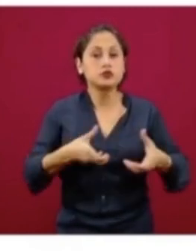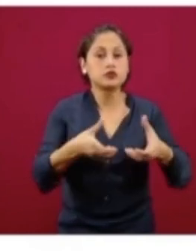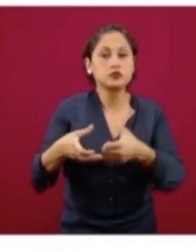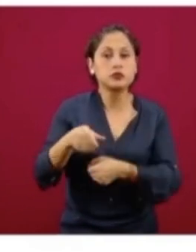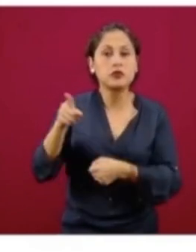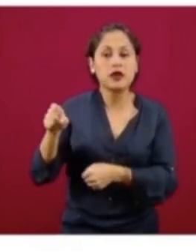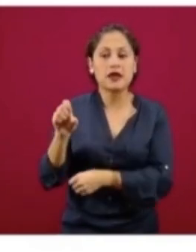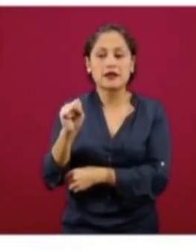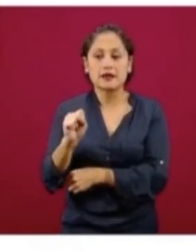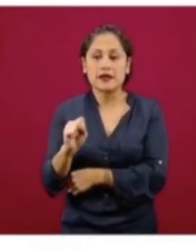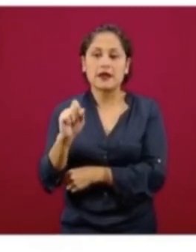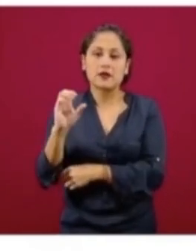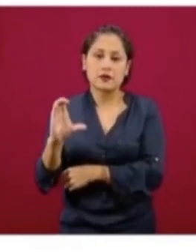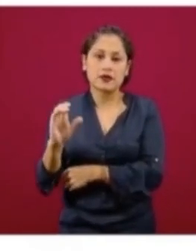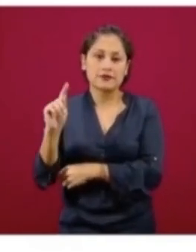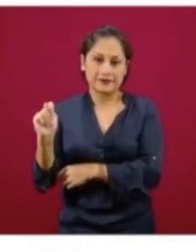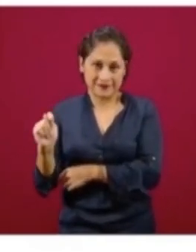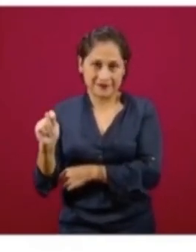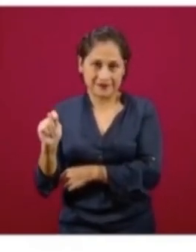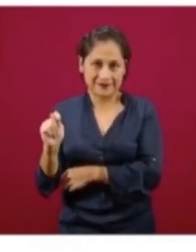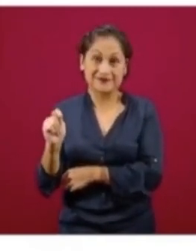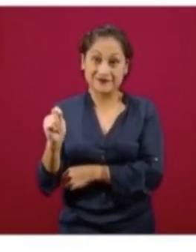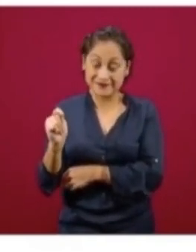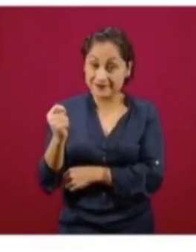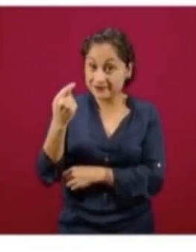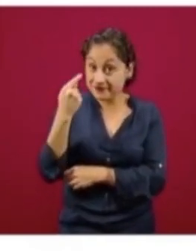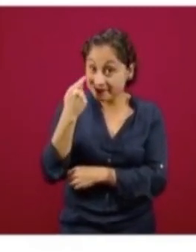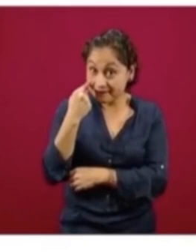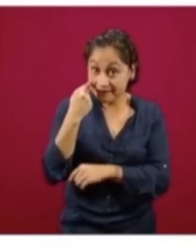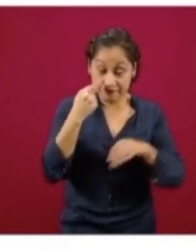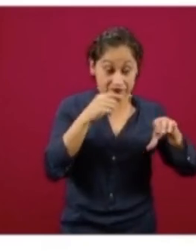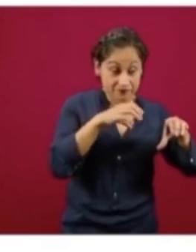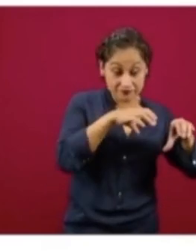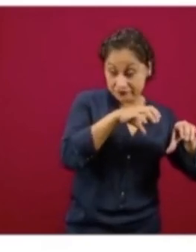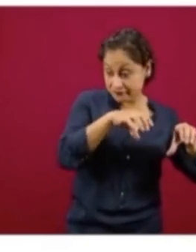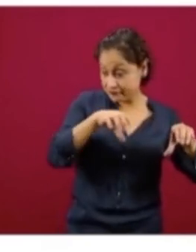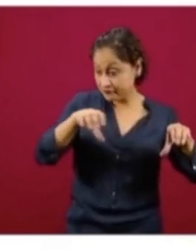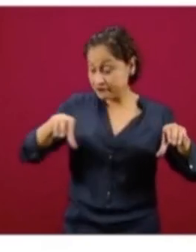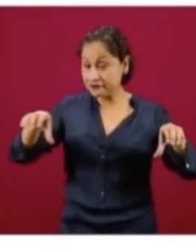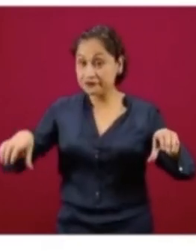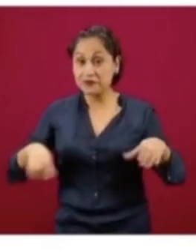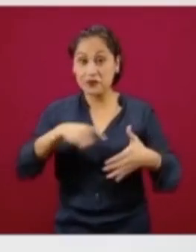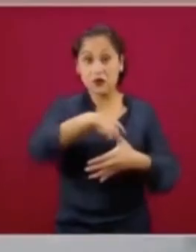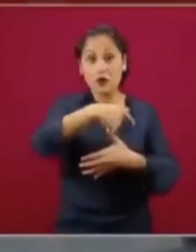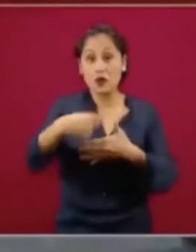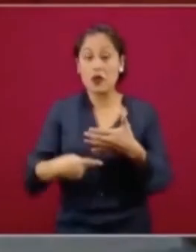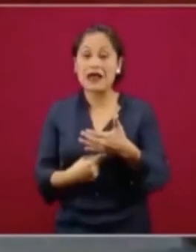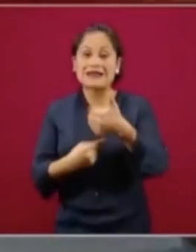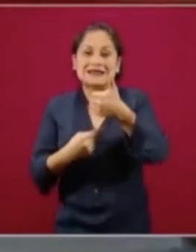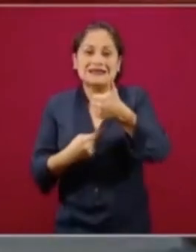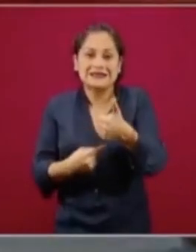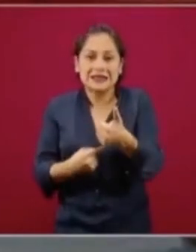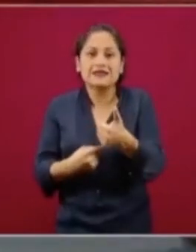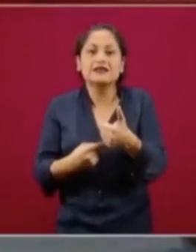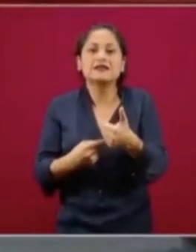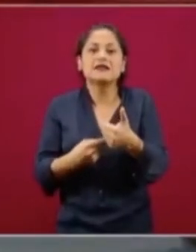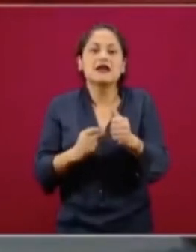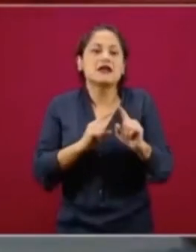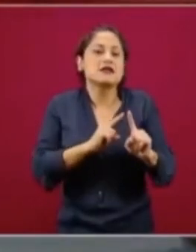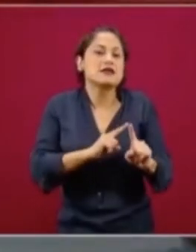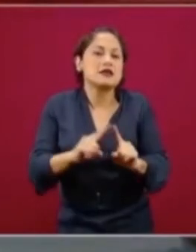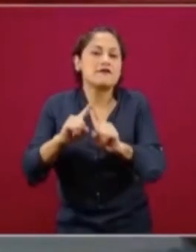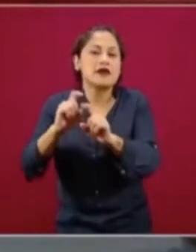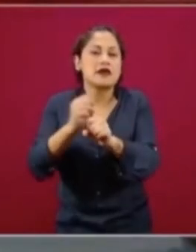Transportes. Entonces, si nos damos cuenta, somos seis instituciones, seis dependencias que llevamos a cargo